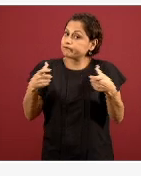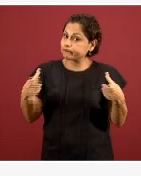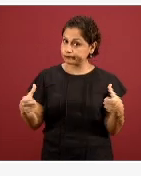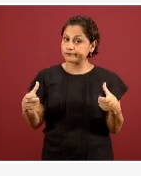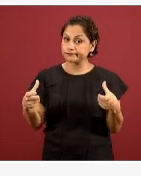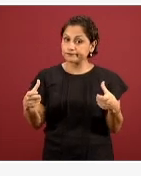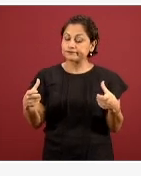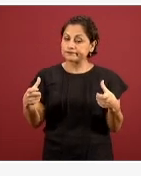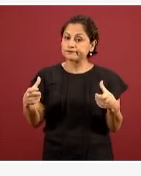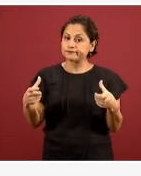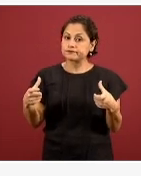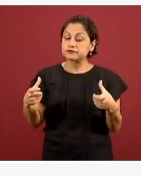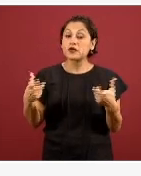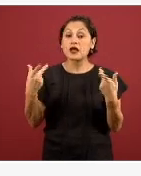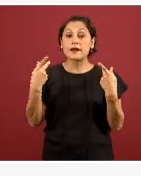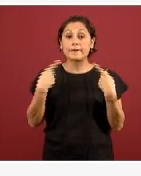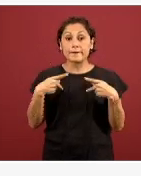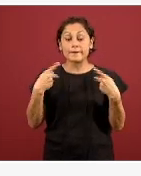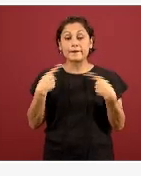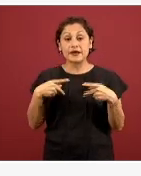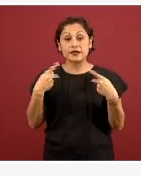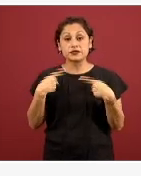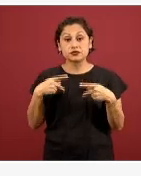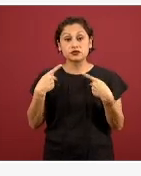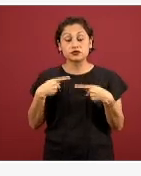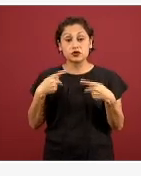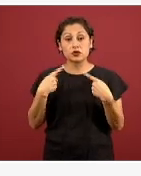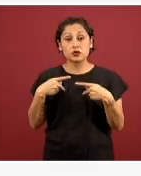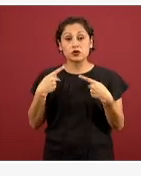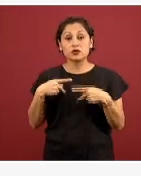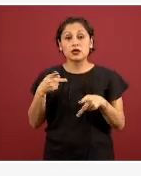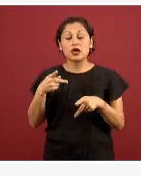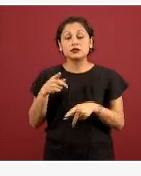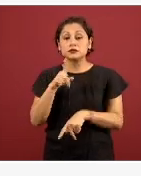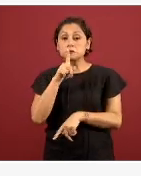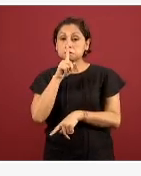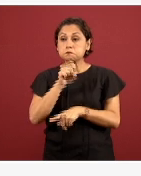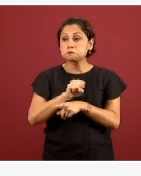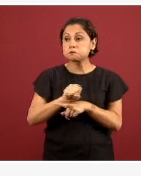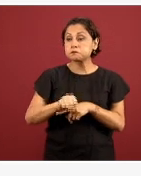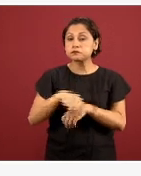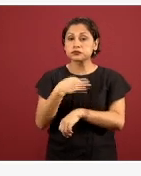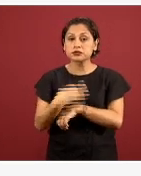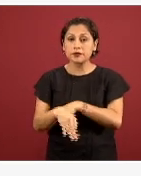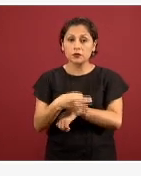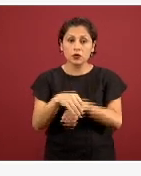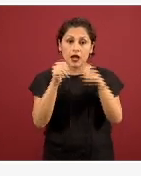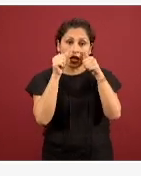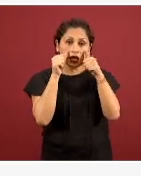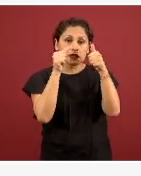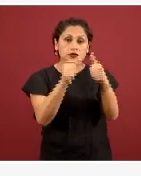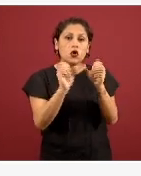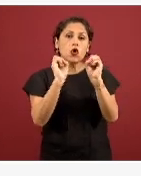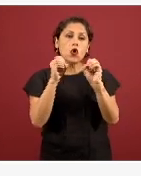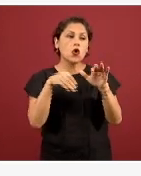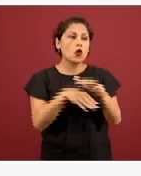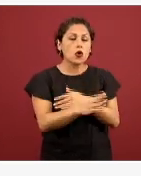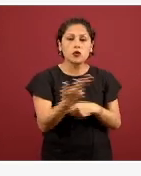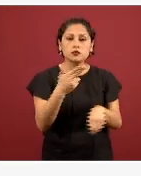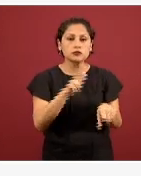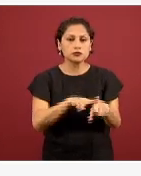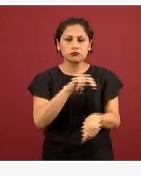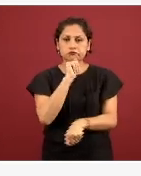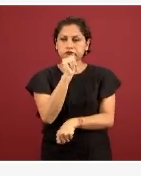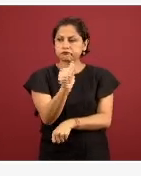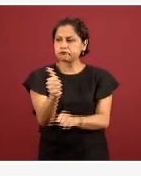número de personas que solamente tuvieron una atención ambulatoria o no requirieron quedarse en el hospital. Y esto